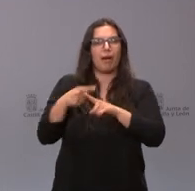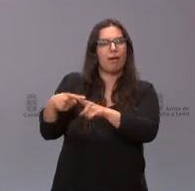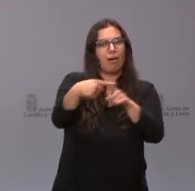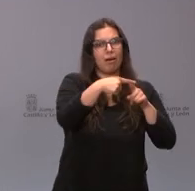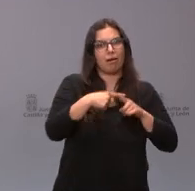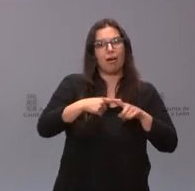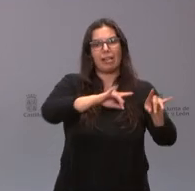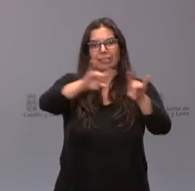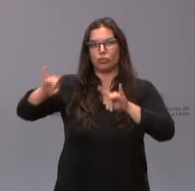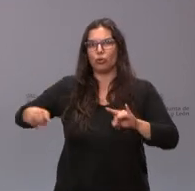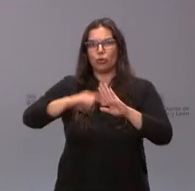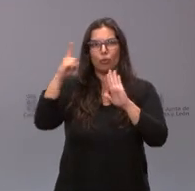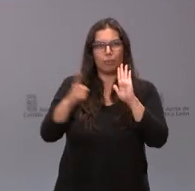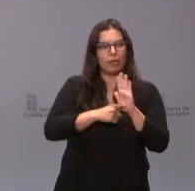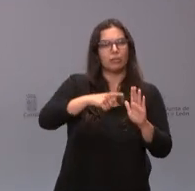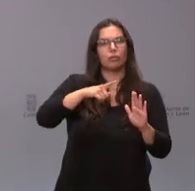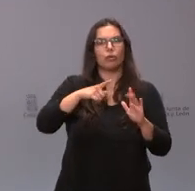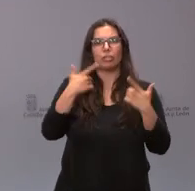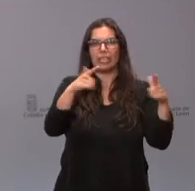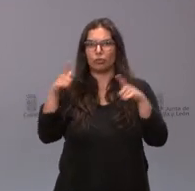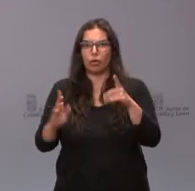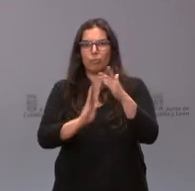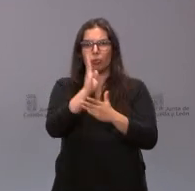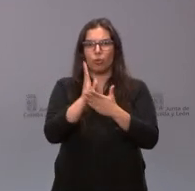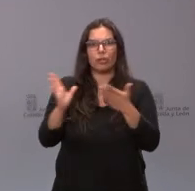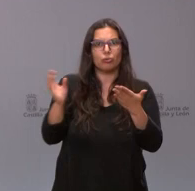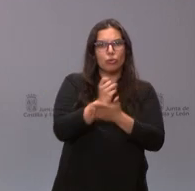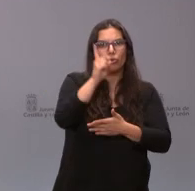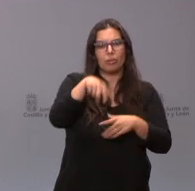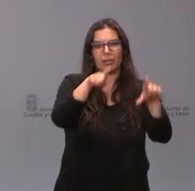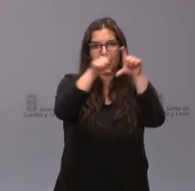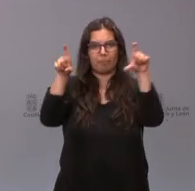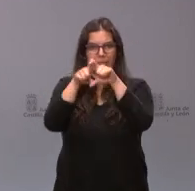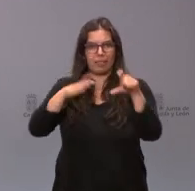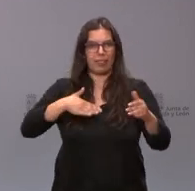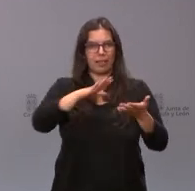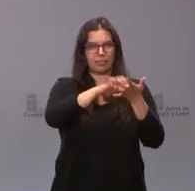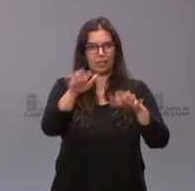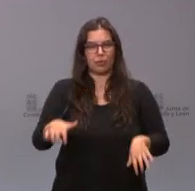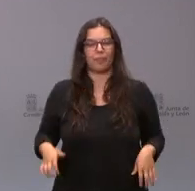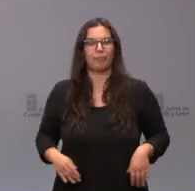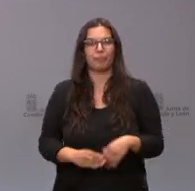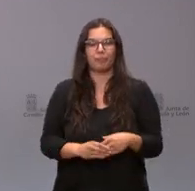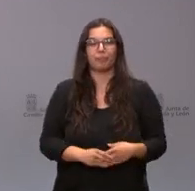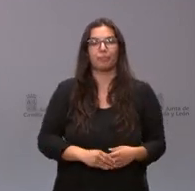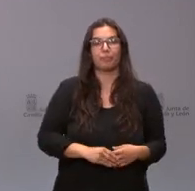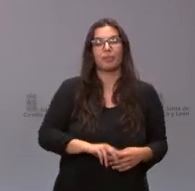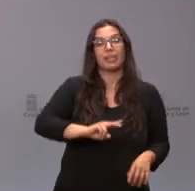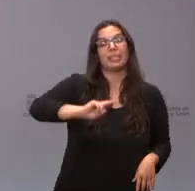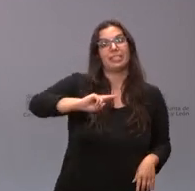del territorio, al conjunto de los otros productivos y a las empresas de nuestra comunidad autónoma. Un segundo grupo